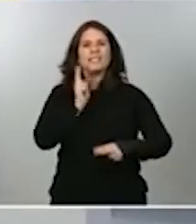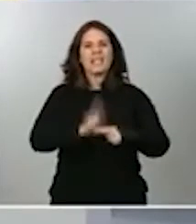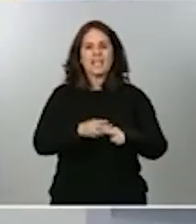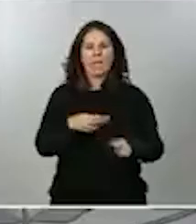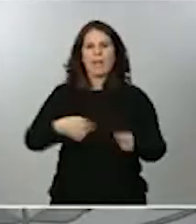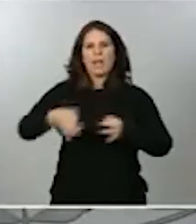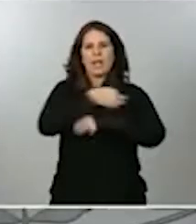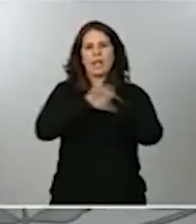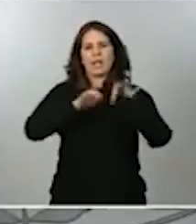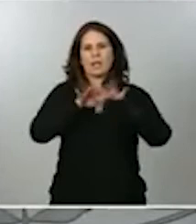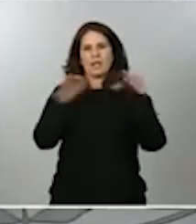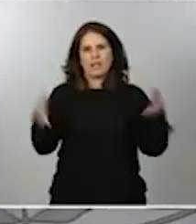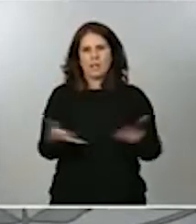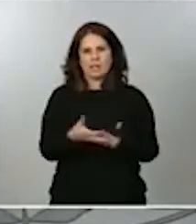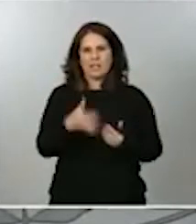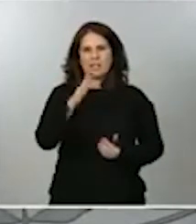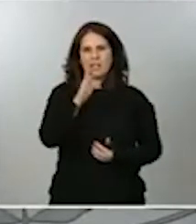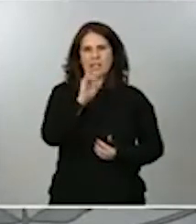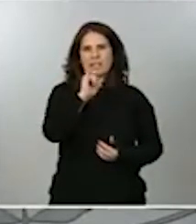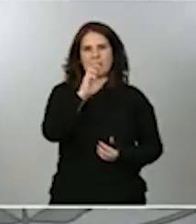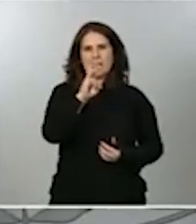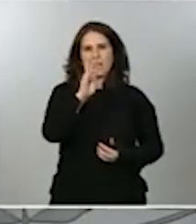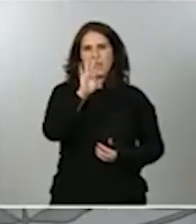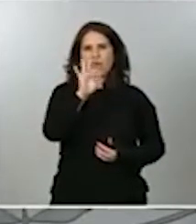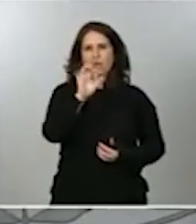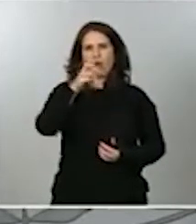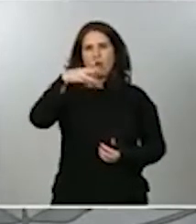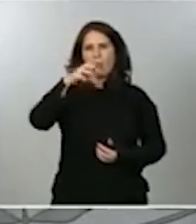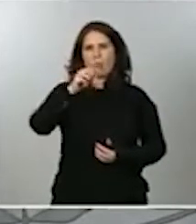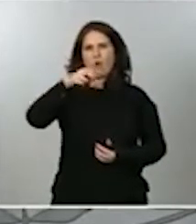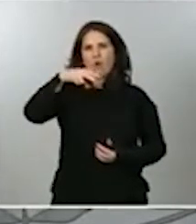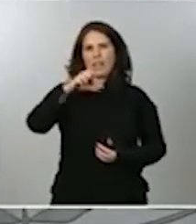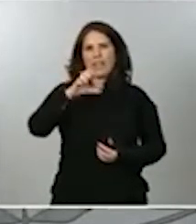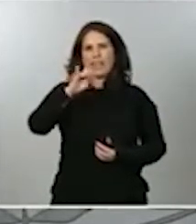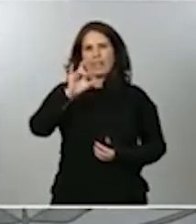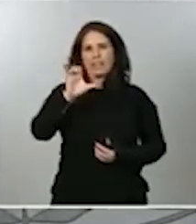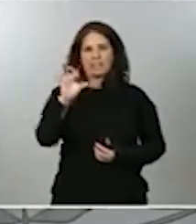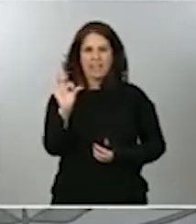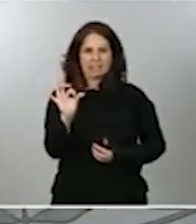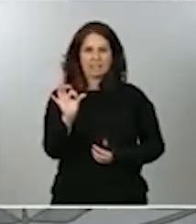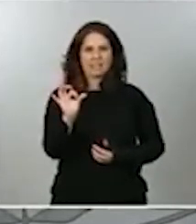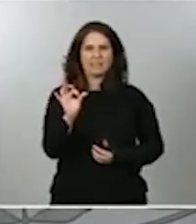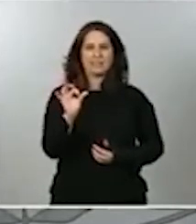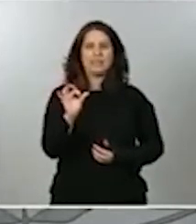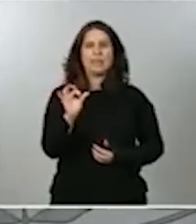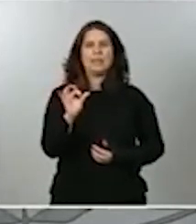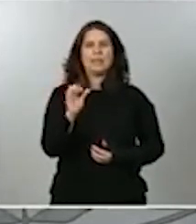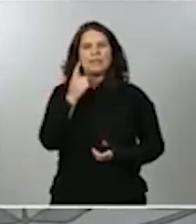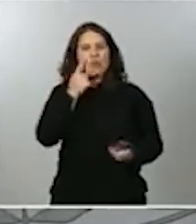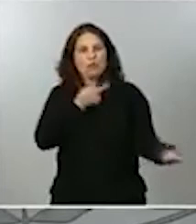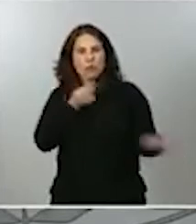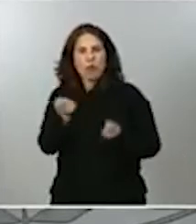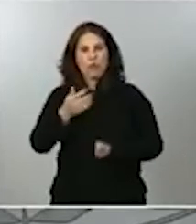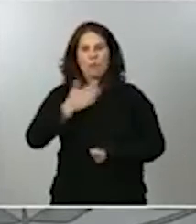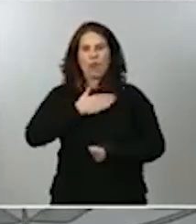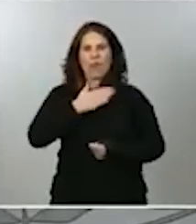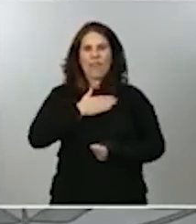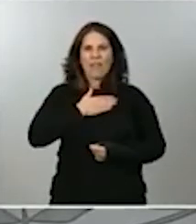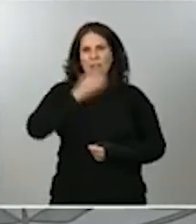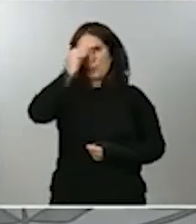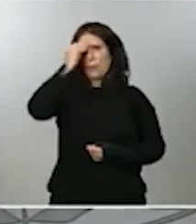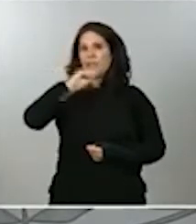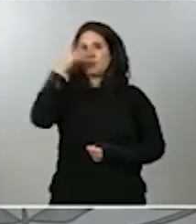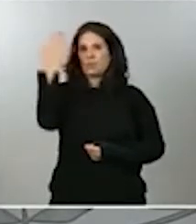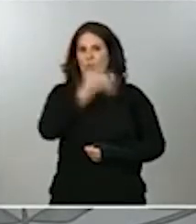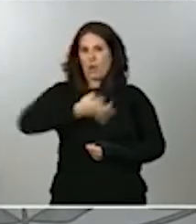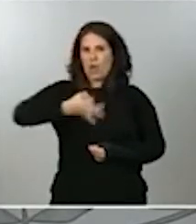es tener información sobre la tenencia y las operaciones que se realizan con estas monedas virtuales, tanto las que